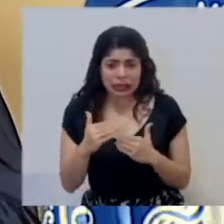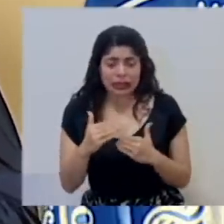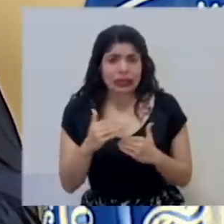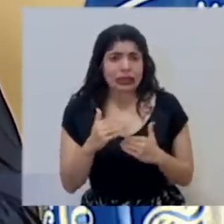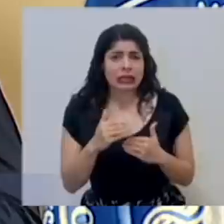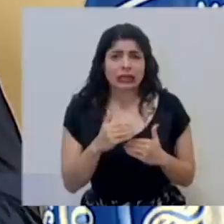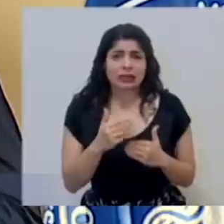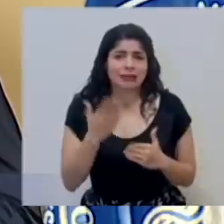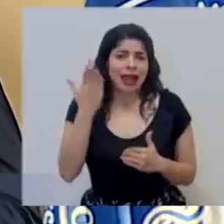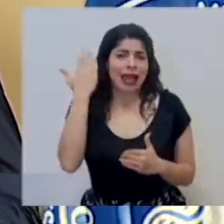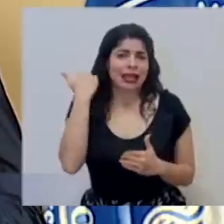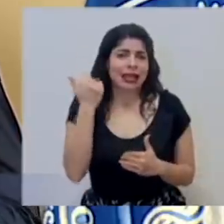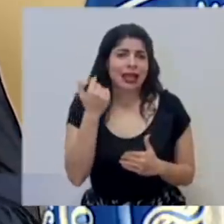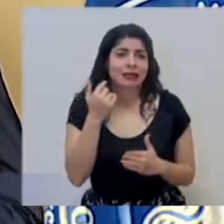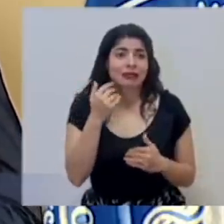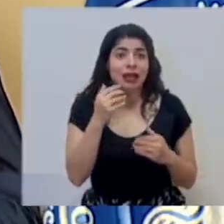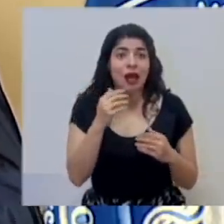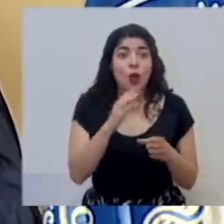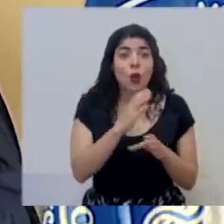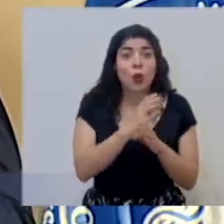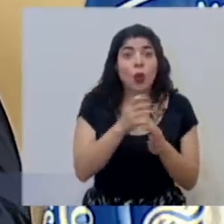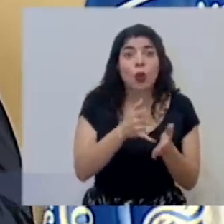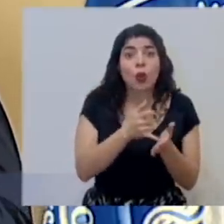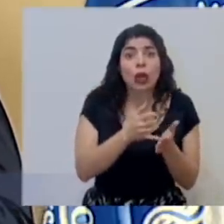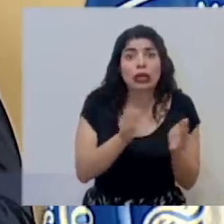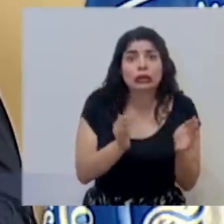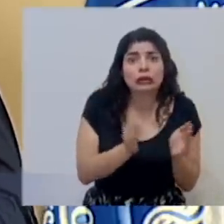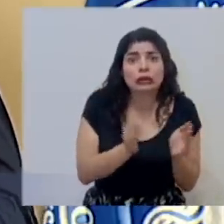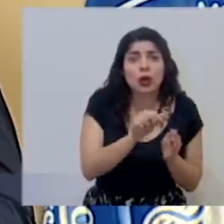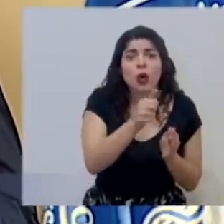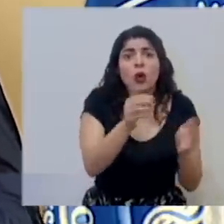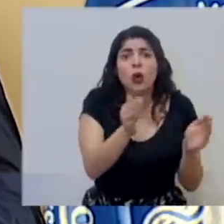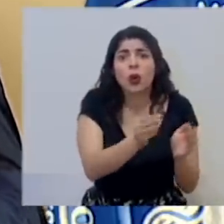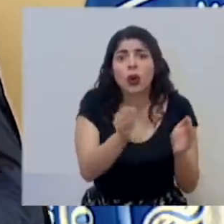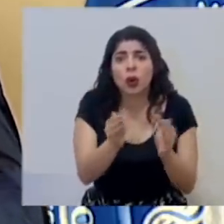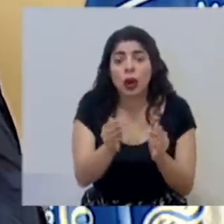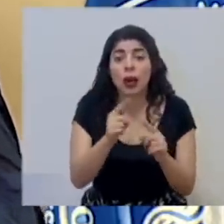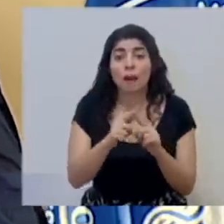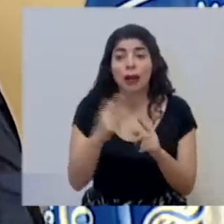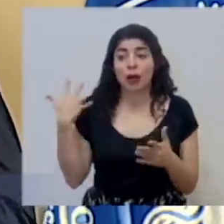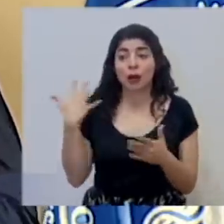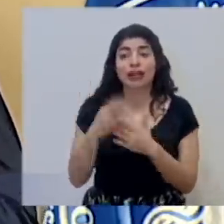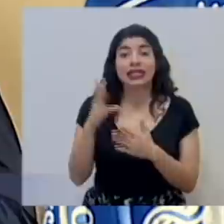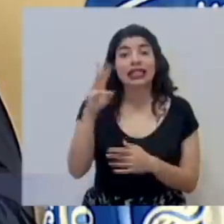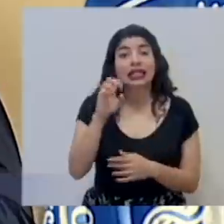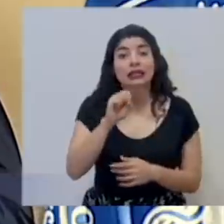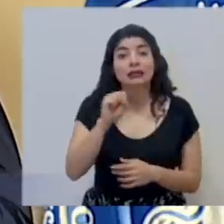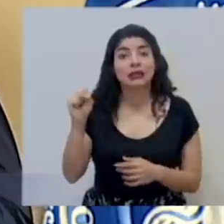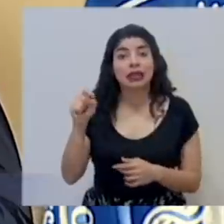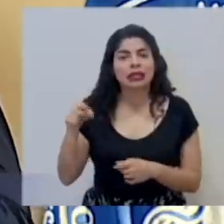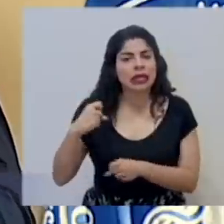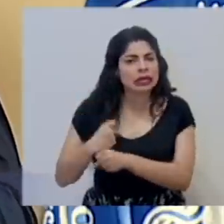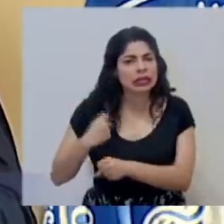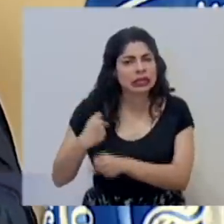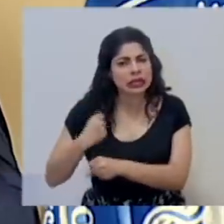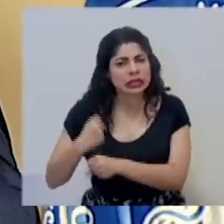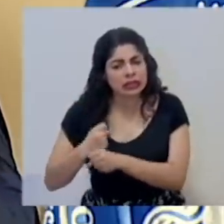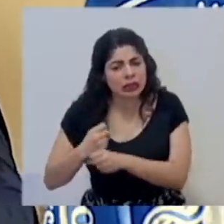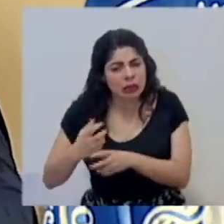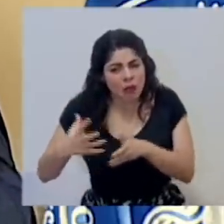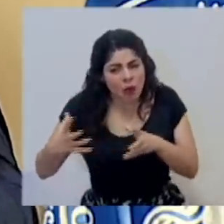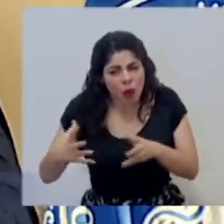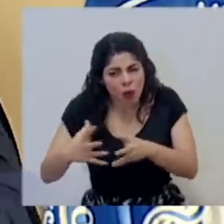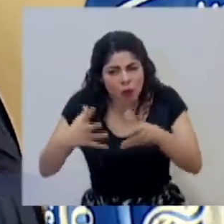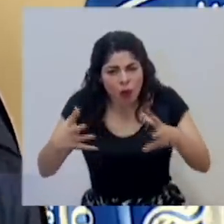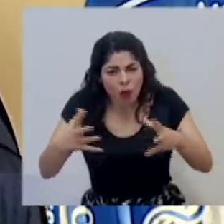atención en UCI o de otro tipo de cosas. Durante los últimos seis meses, lo que hemos logrado en ese tiempo es